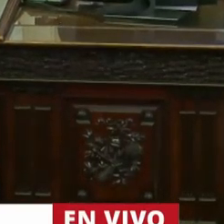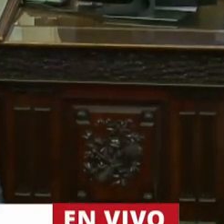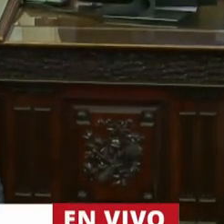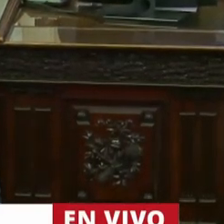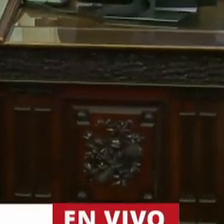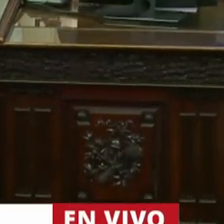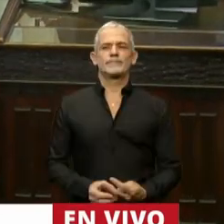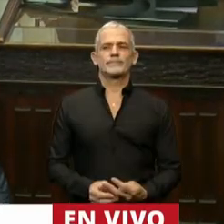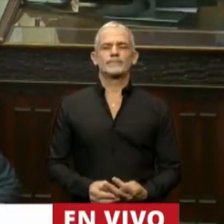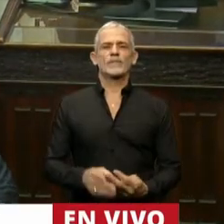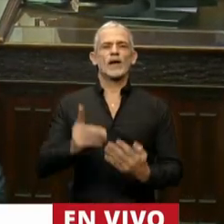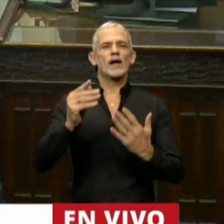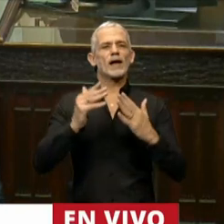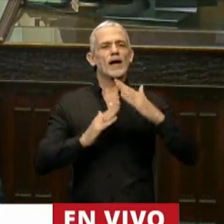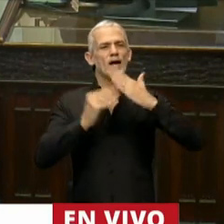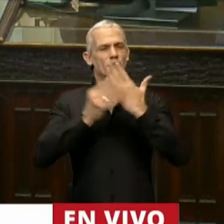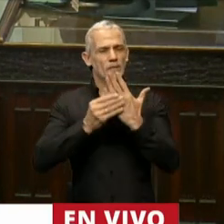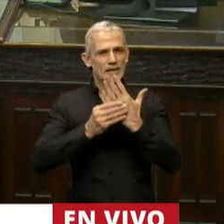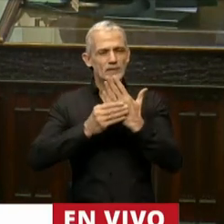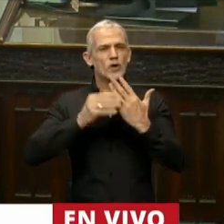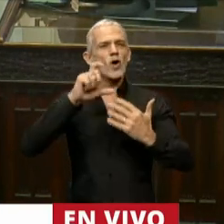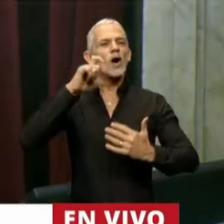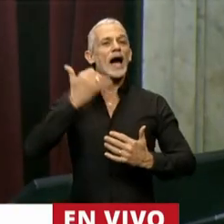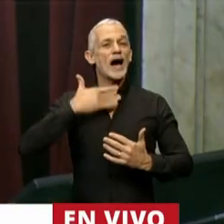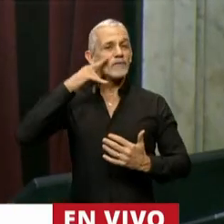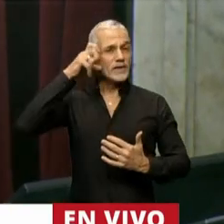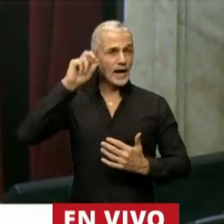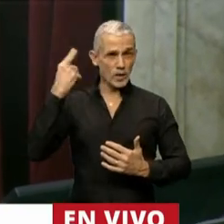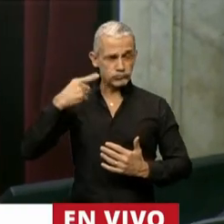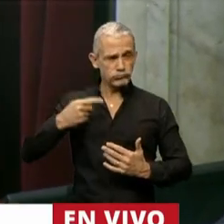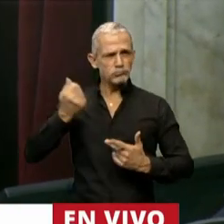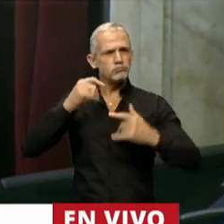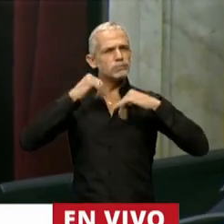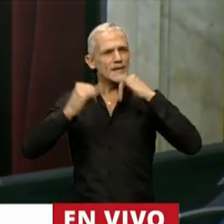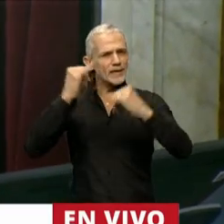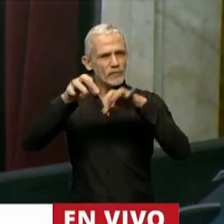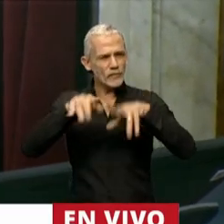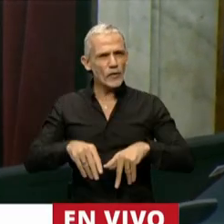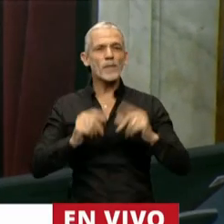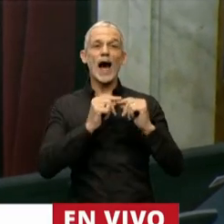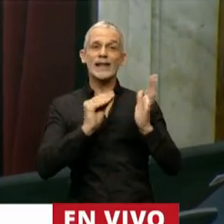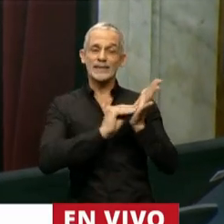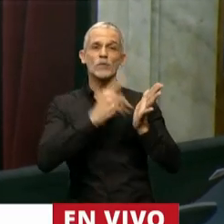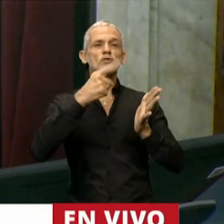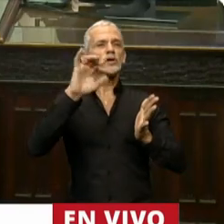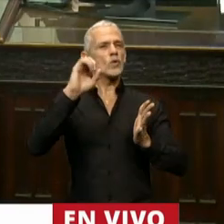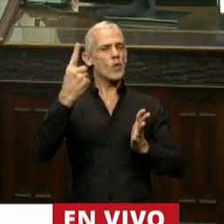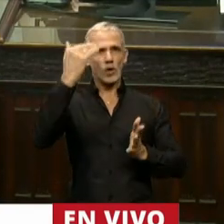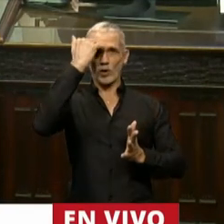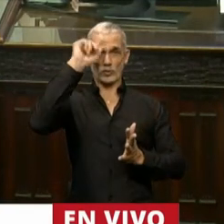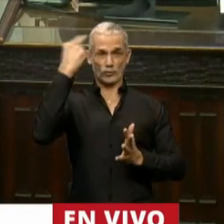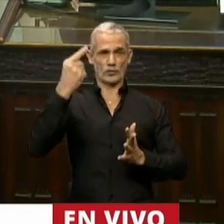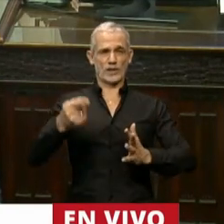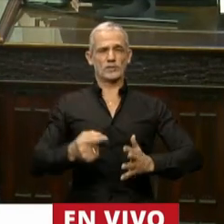Santiago Cafiero, con el objeto de brindar el informe previsto por el artículo 101 de la Constitución Nacional.